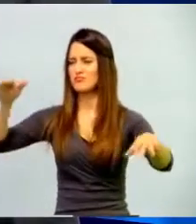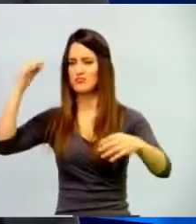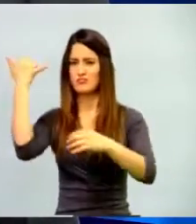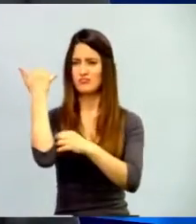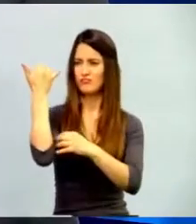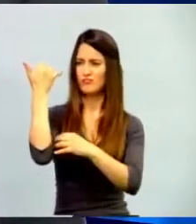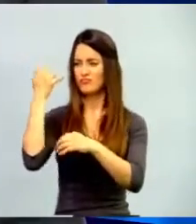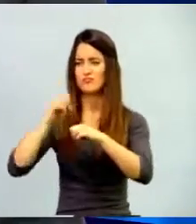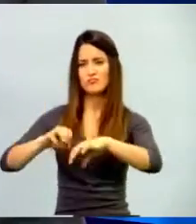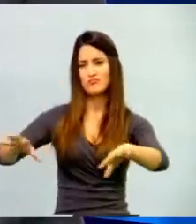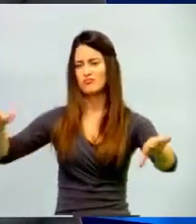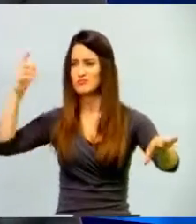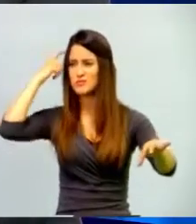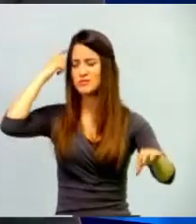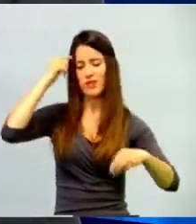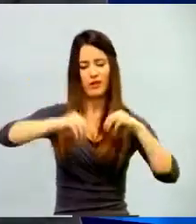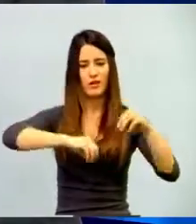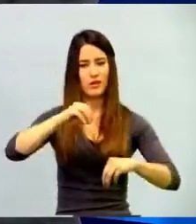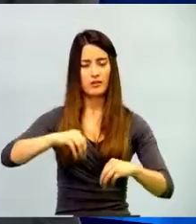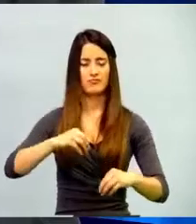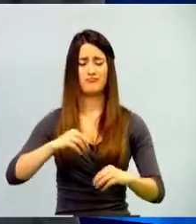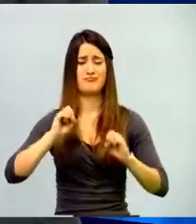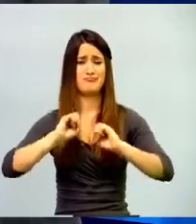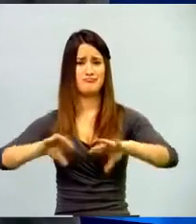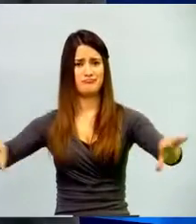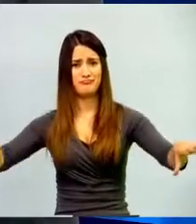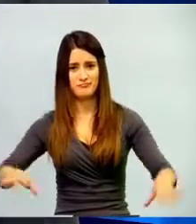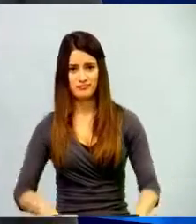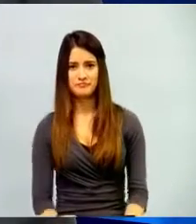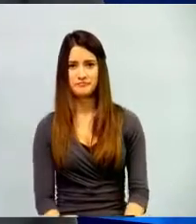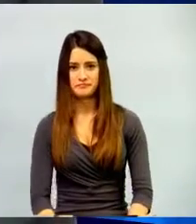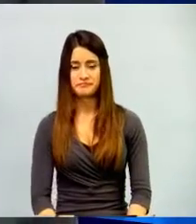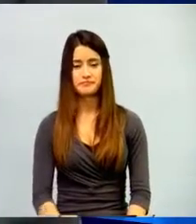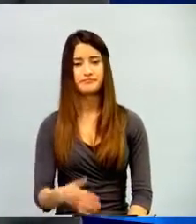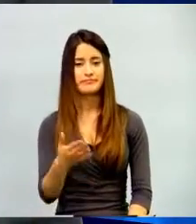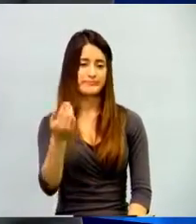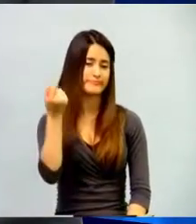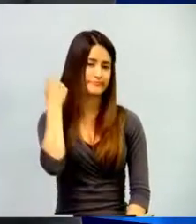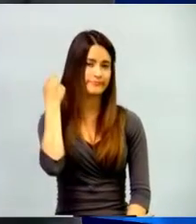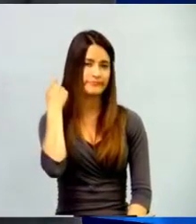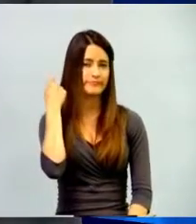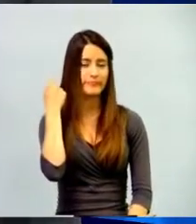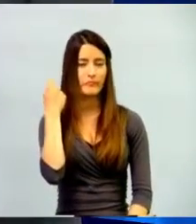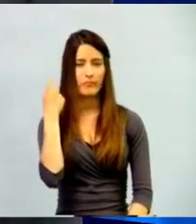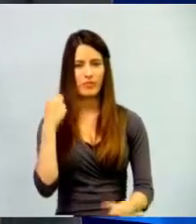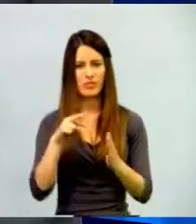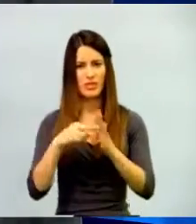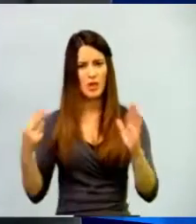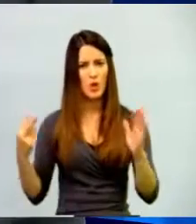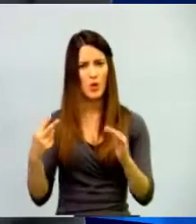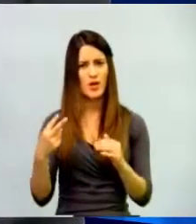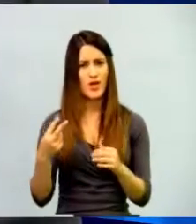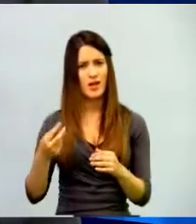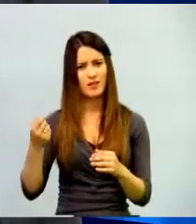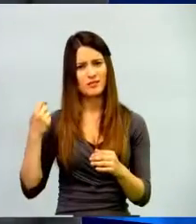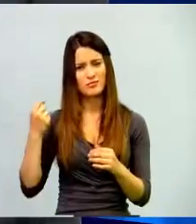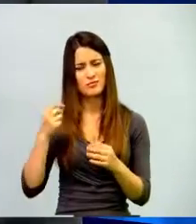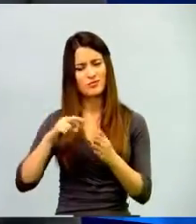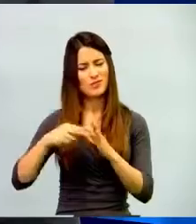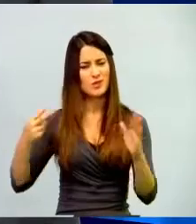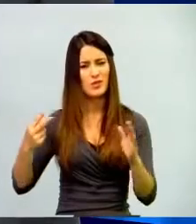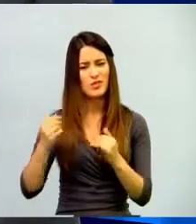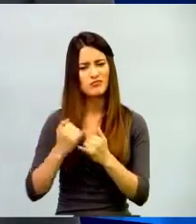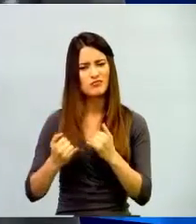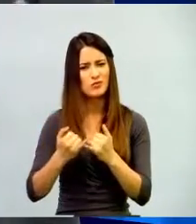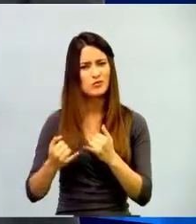Hace poco el máximo cambio tecnológico que hubo en los salones fue el cambio de la tiza al marcador